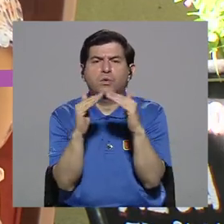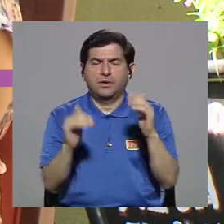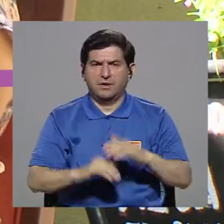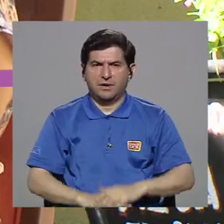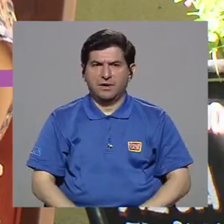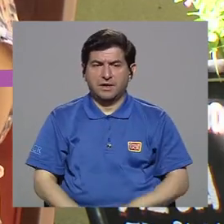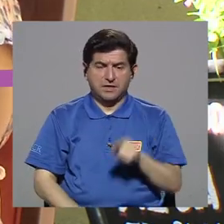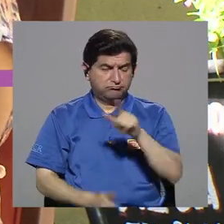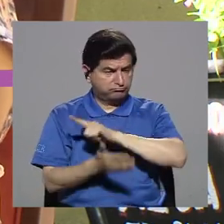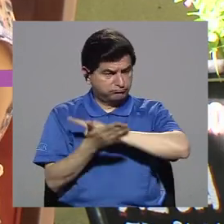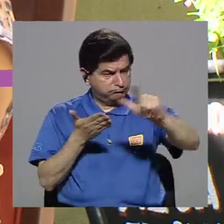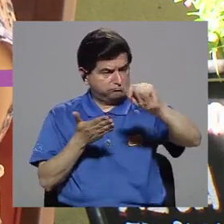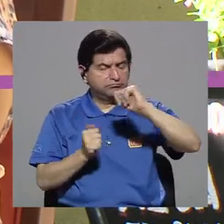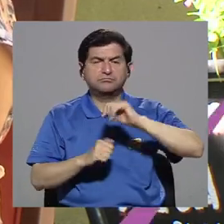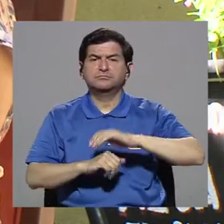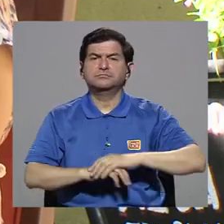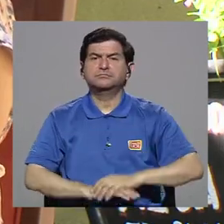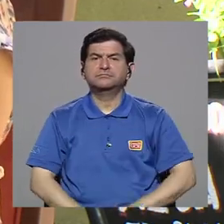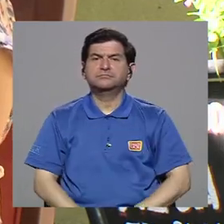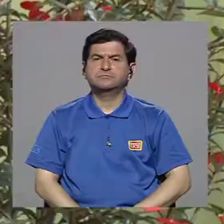estén limpios?